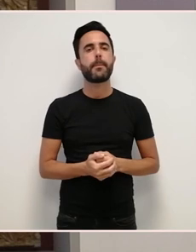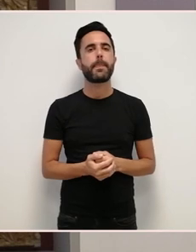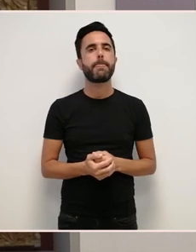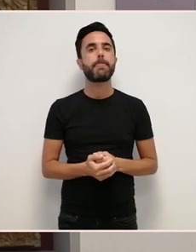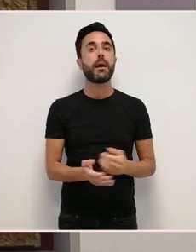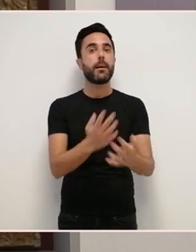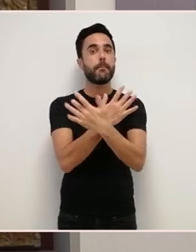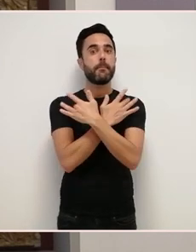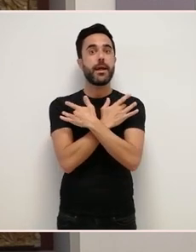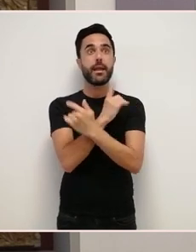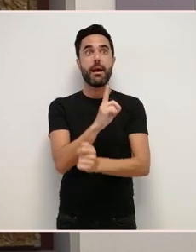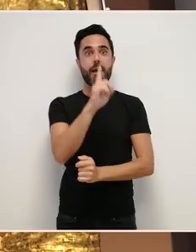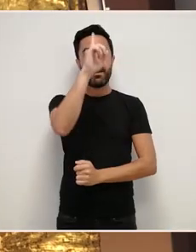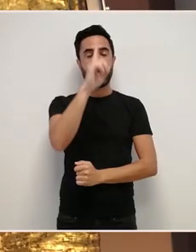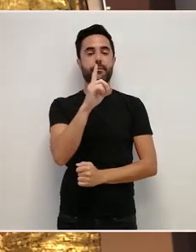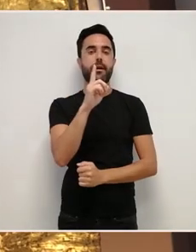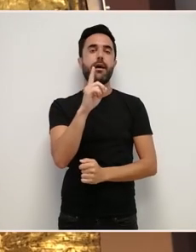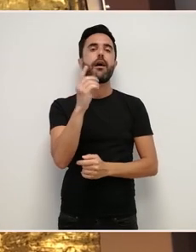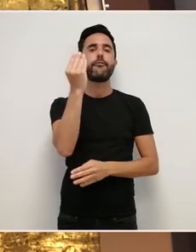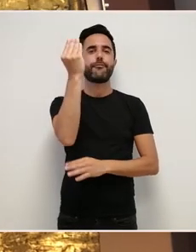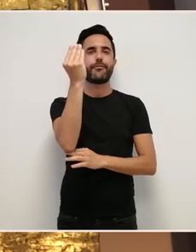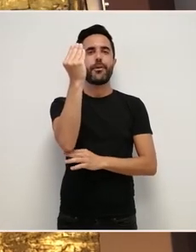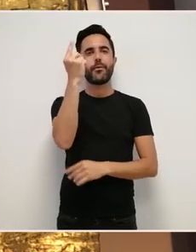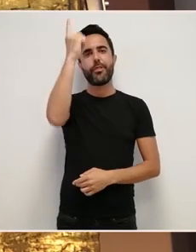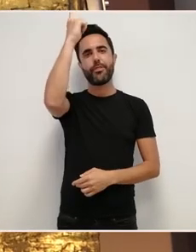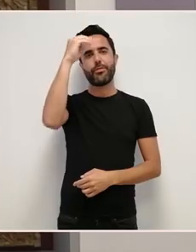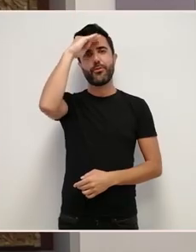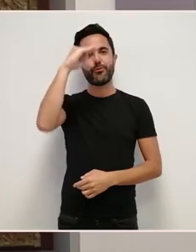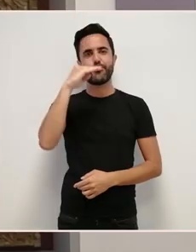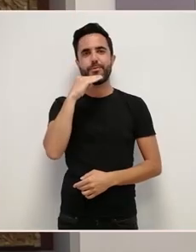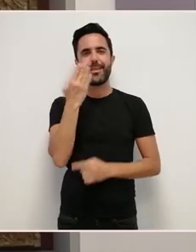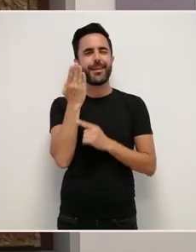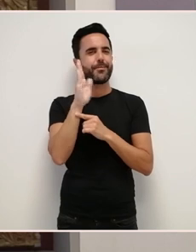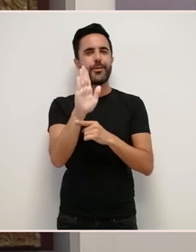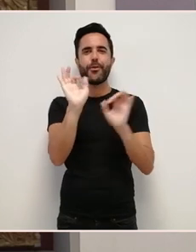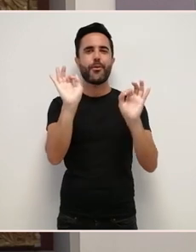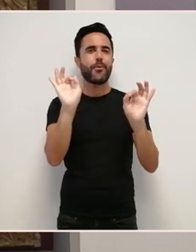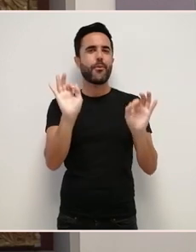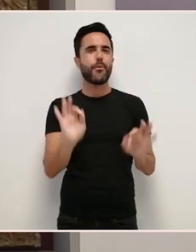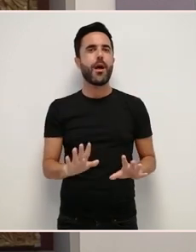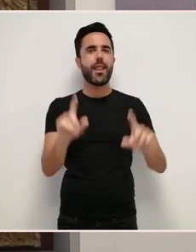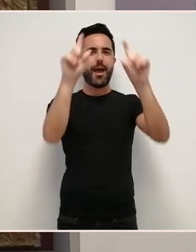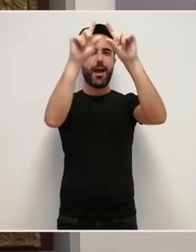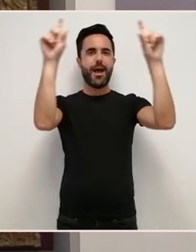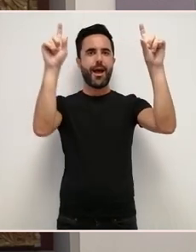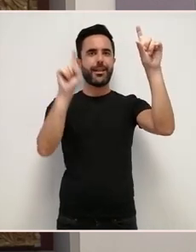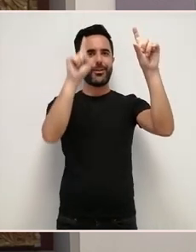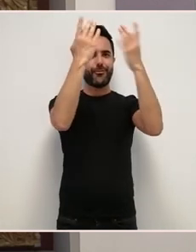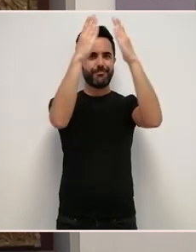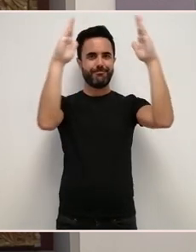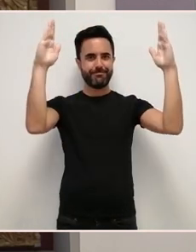Sobre María, a figura de Deus Pai Seguindo a mesma representación que aparece un ático do retablo